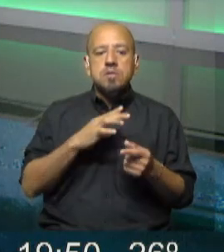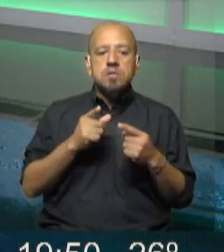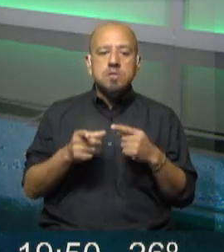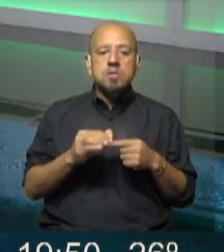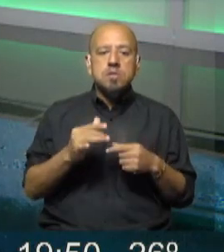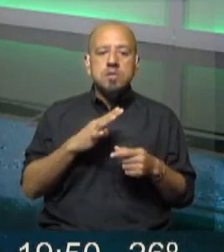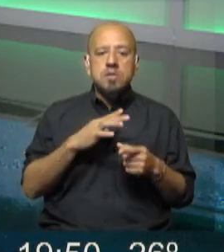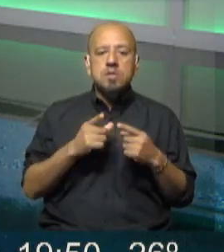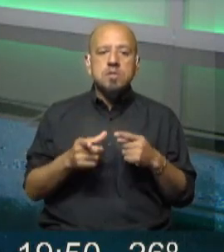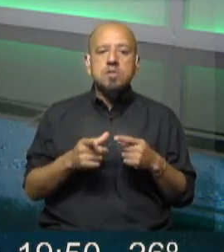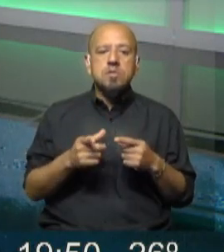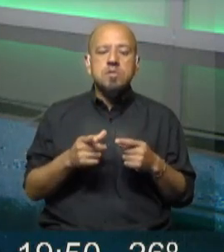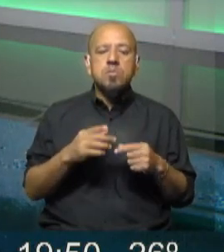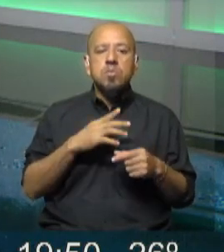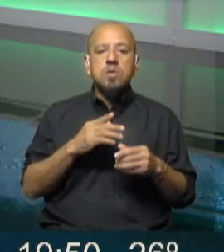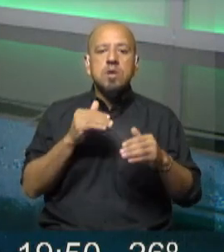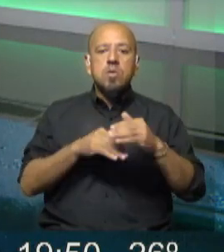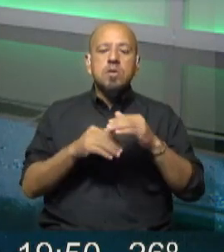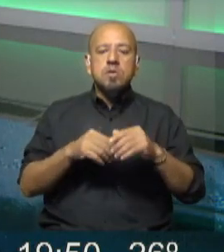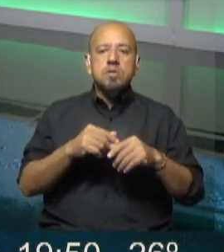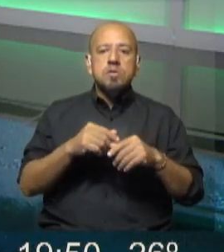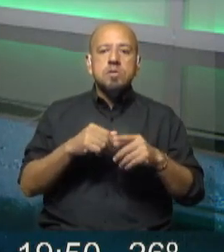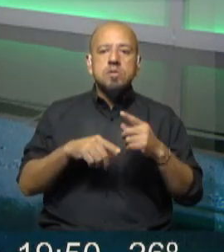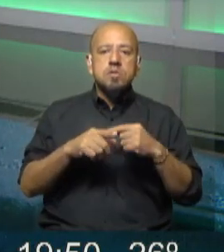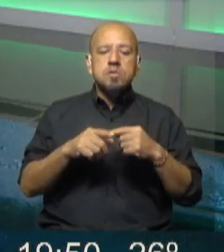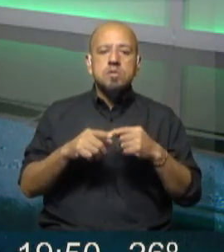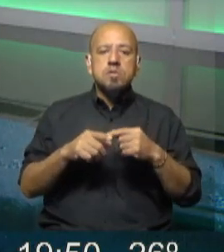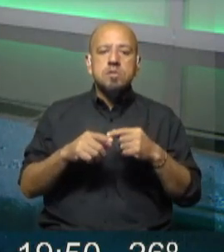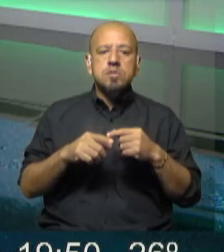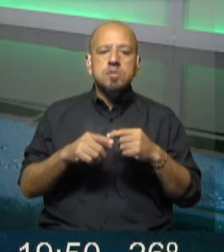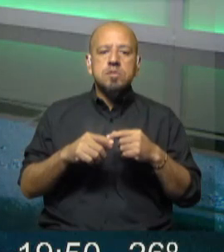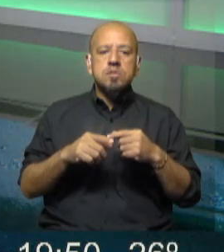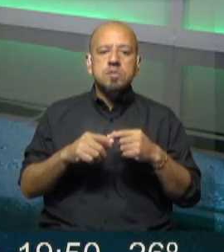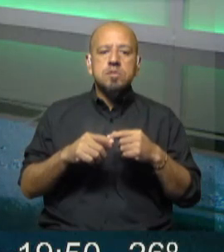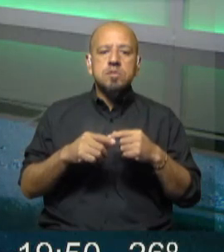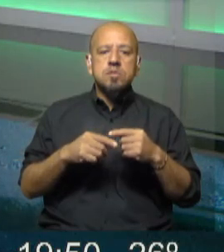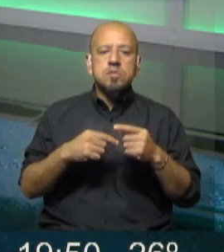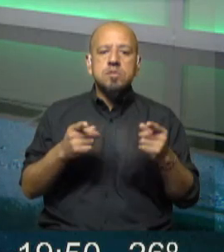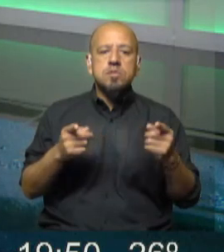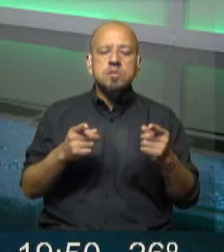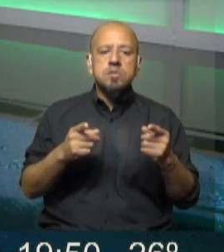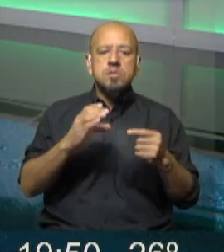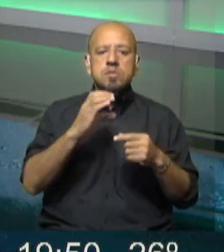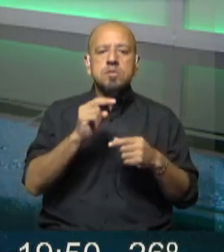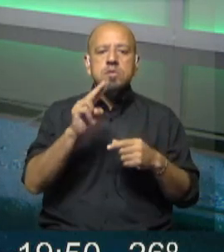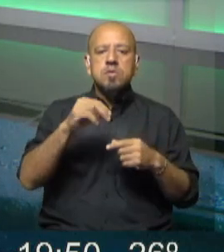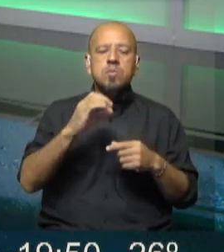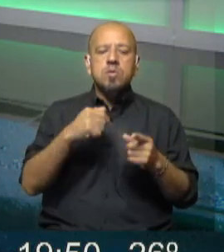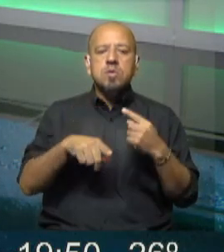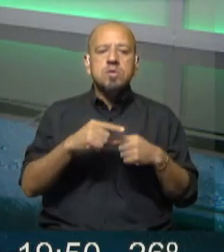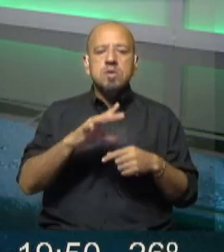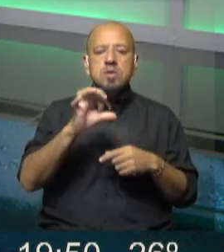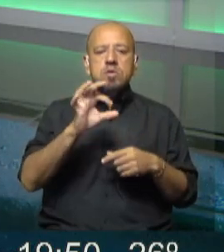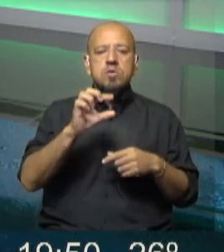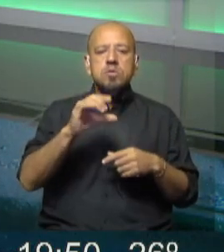que ya hay también una reserva de olas en la zona de la cuenca media del Arroyo Solís